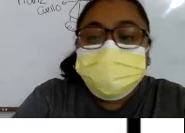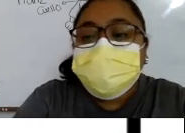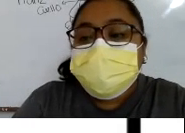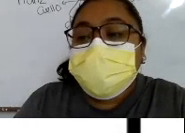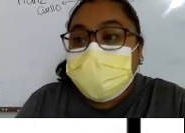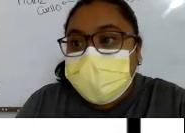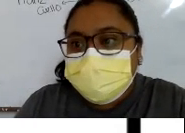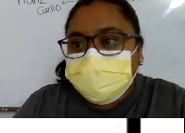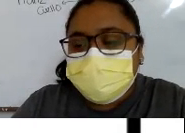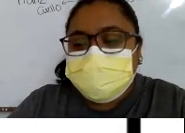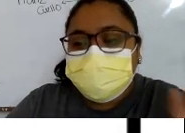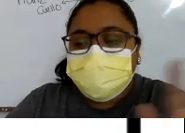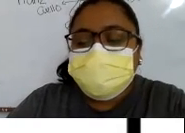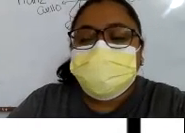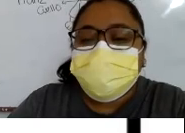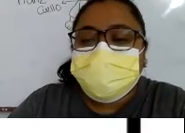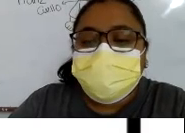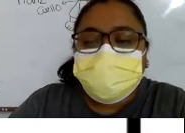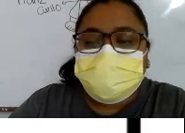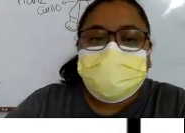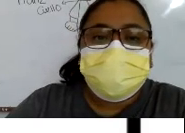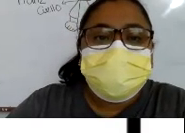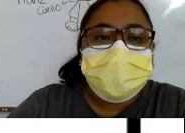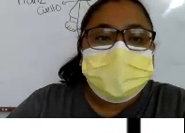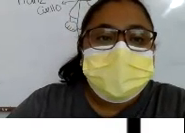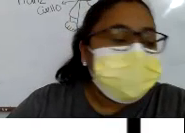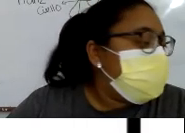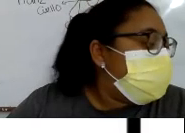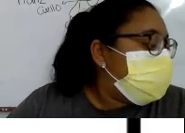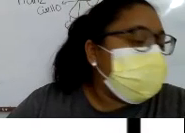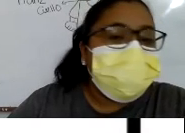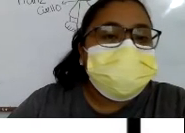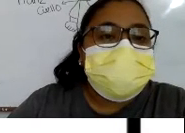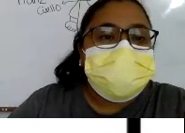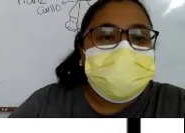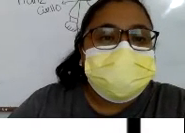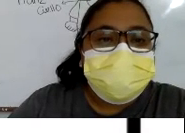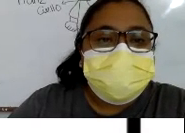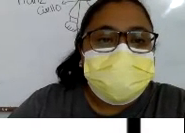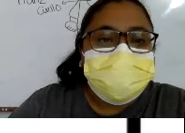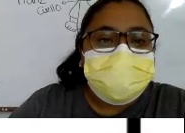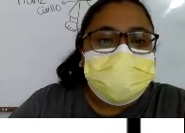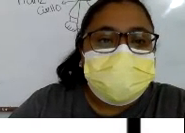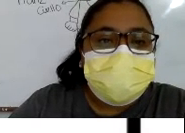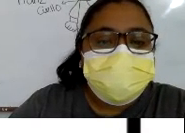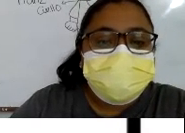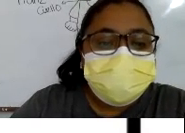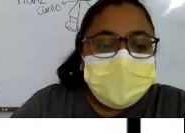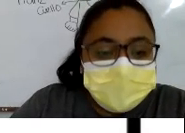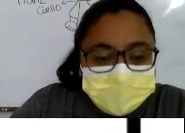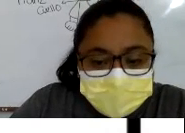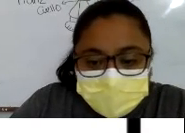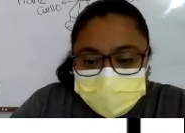Por eso Les dije Que grande Para que se Les viera Así Bien Bonito Y Ordenado Vamos A agregar También Por acá